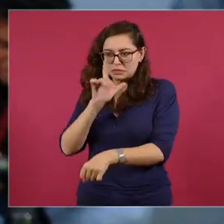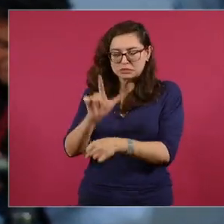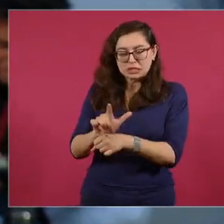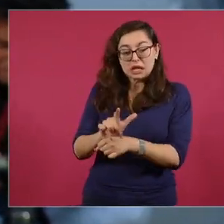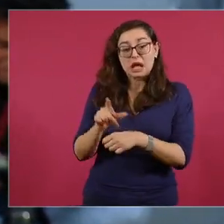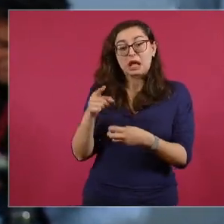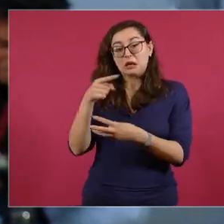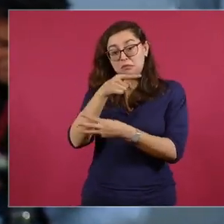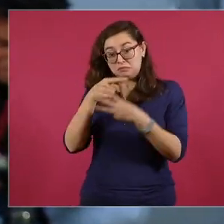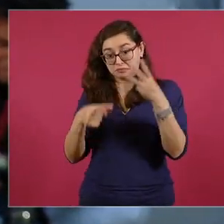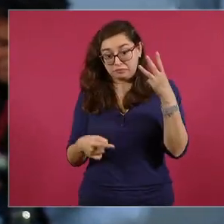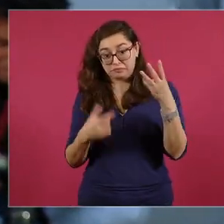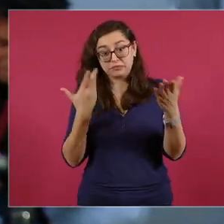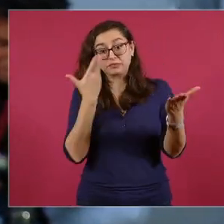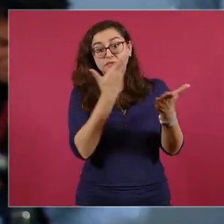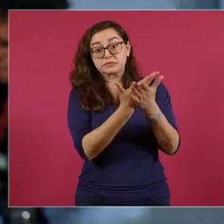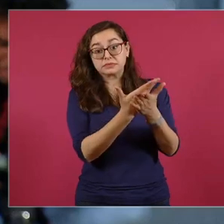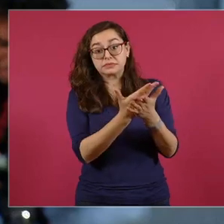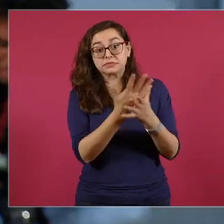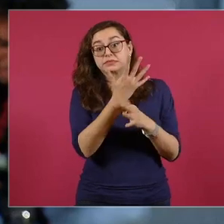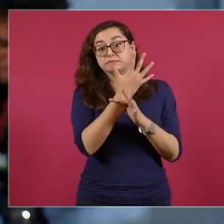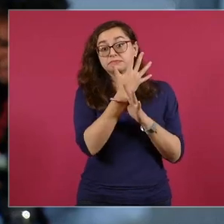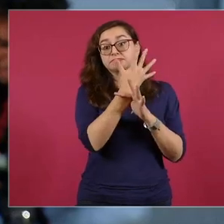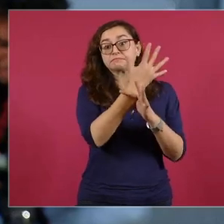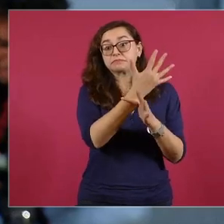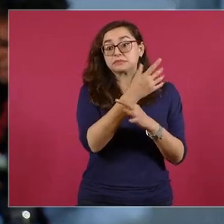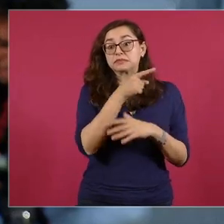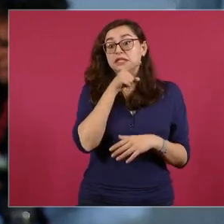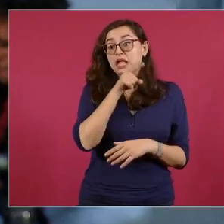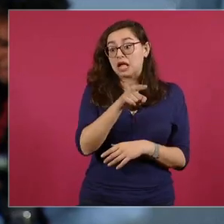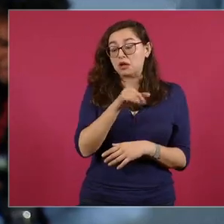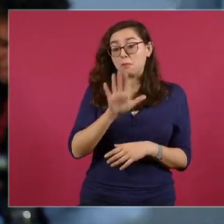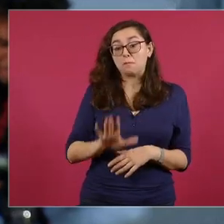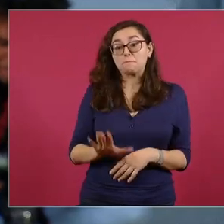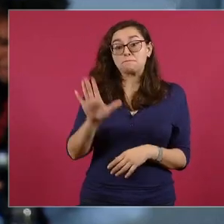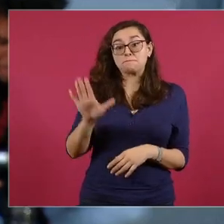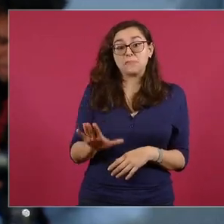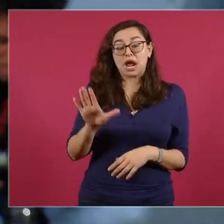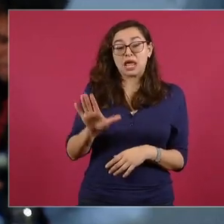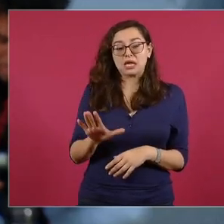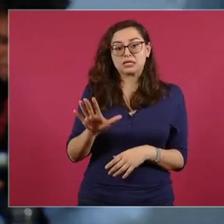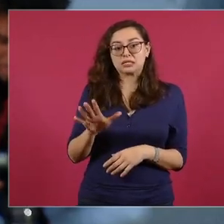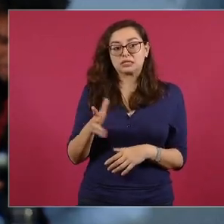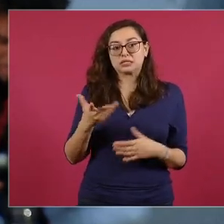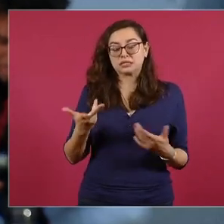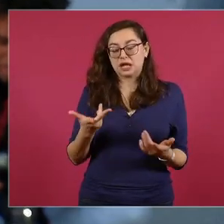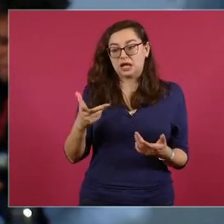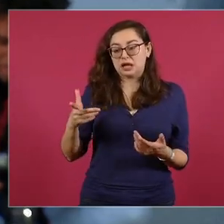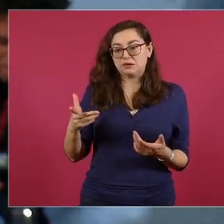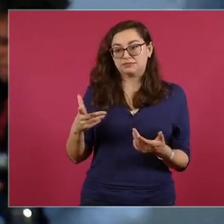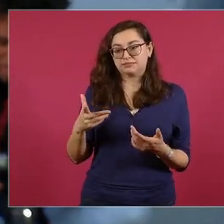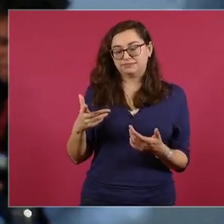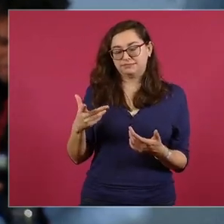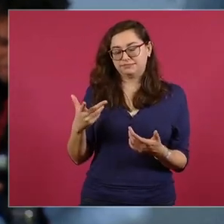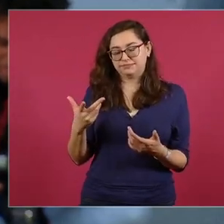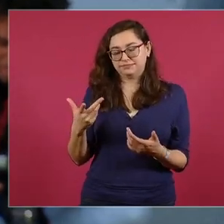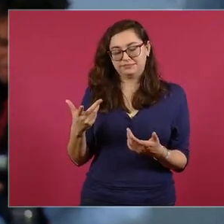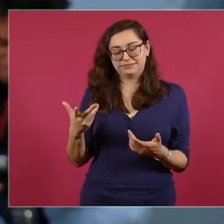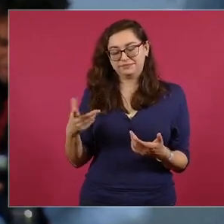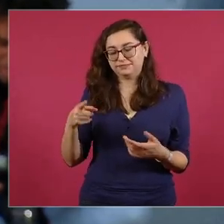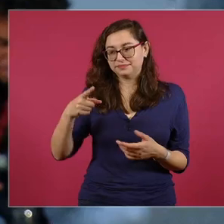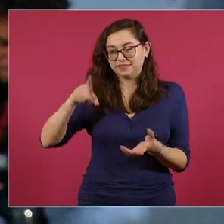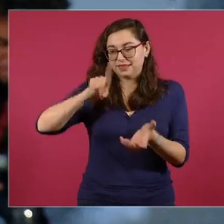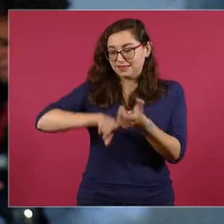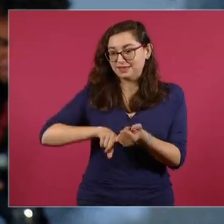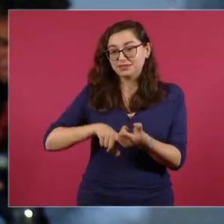que esta reforma la ven como un golpe de estado técnico le quisiera preguntar también pues qué